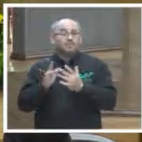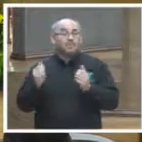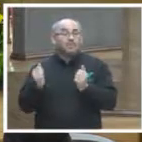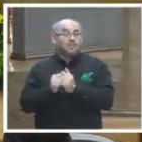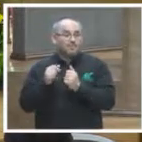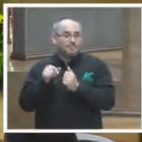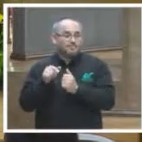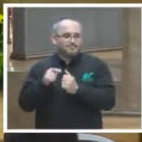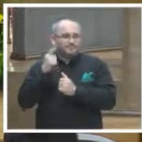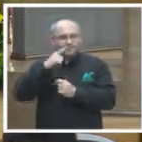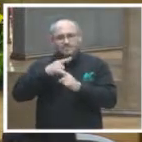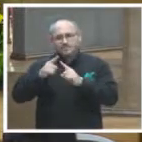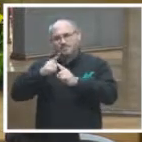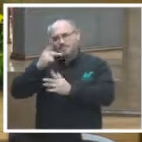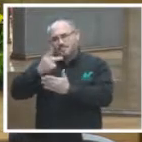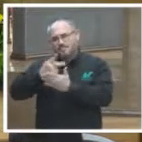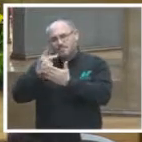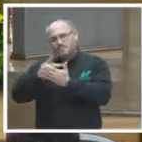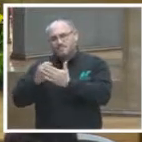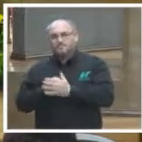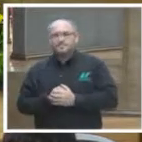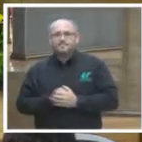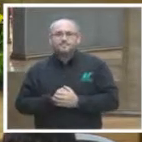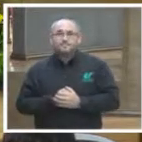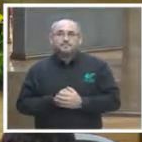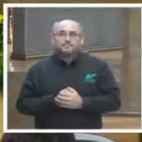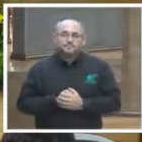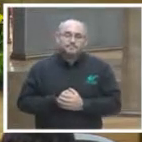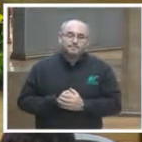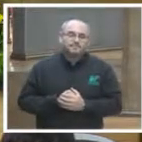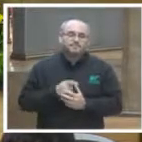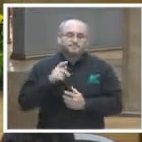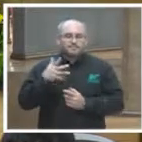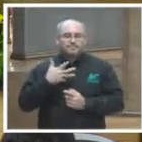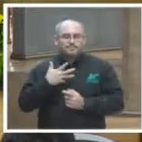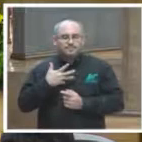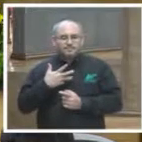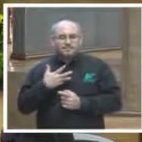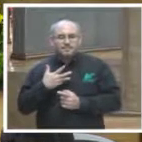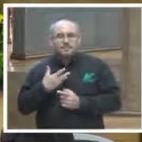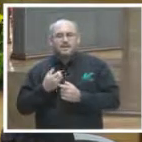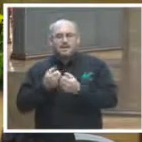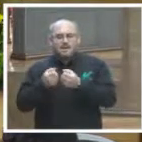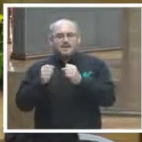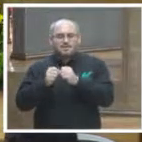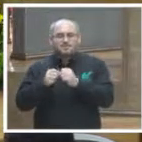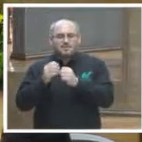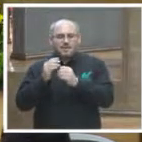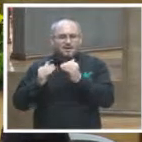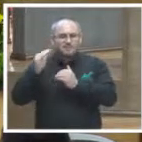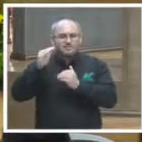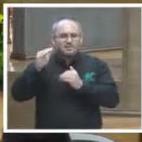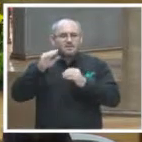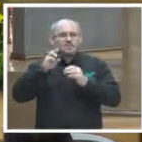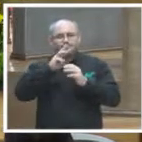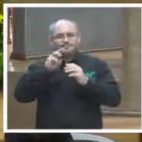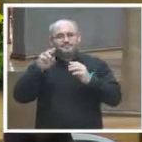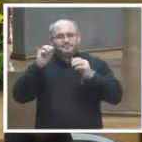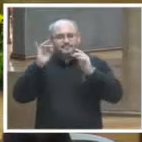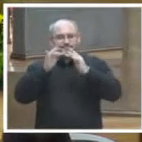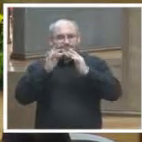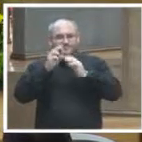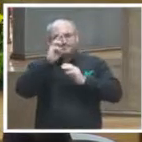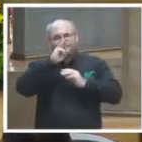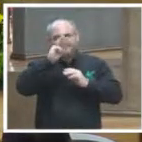programas portales que tiene la sala superior en su página de internet